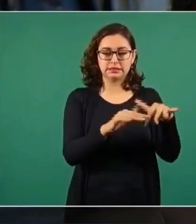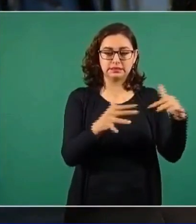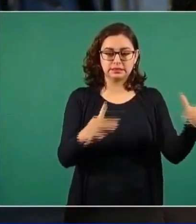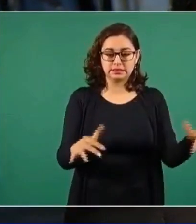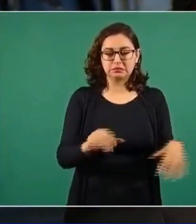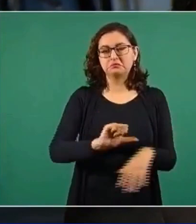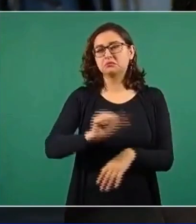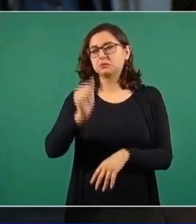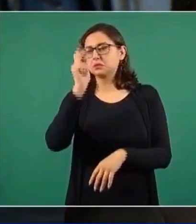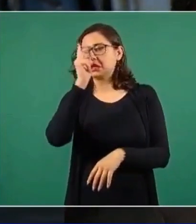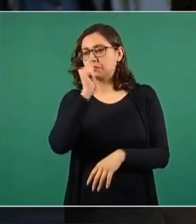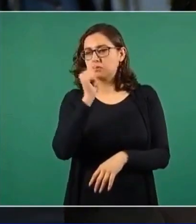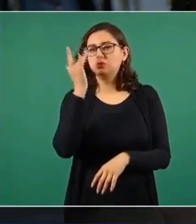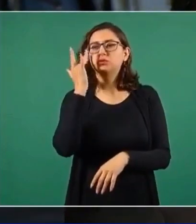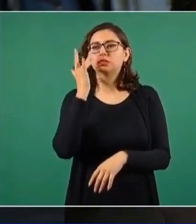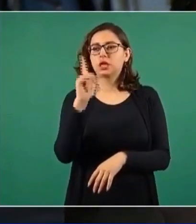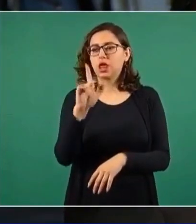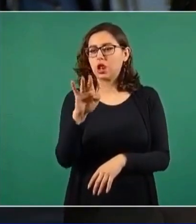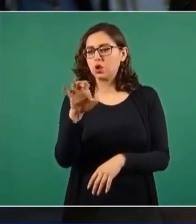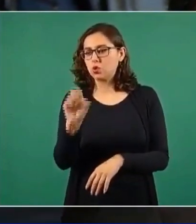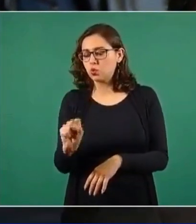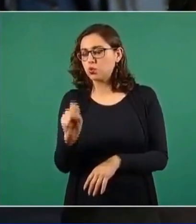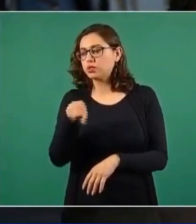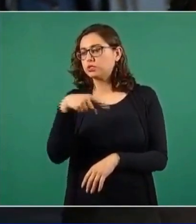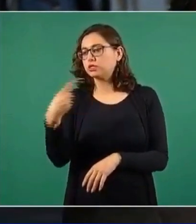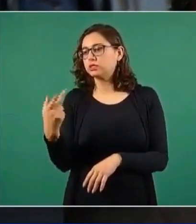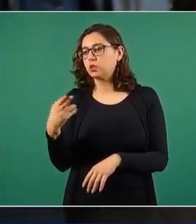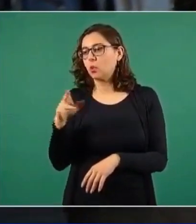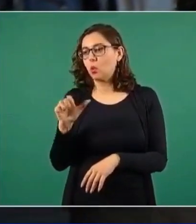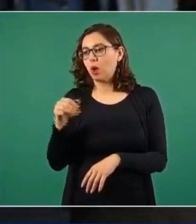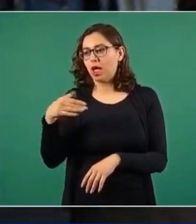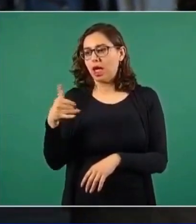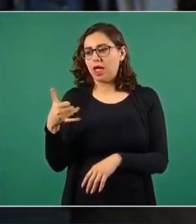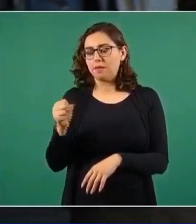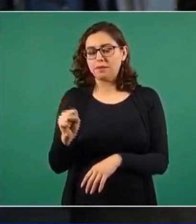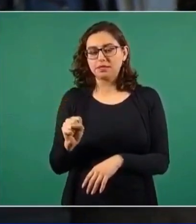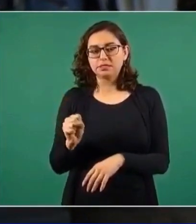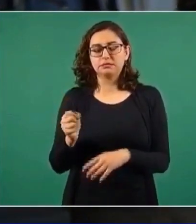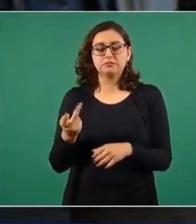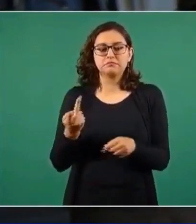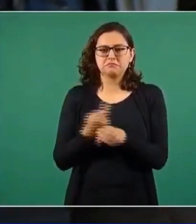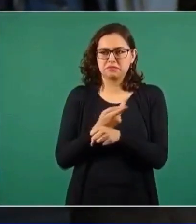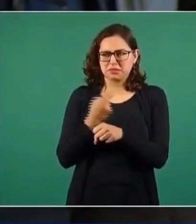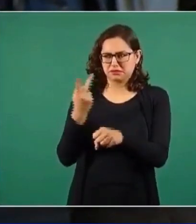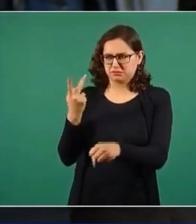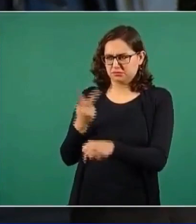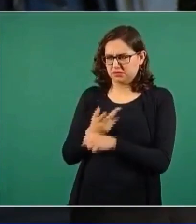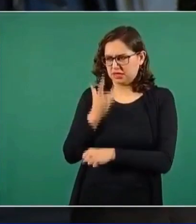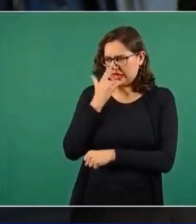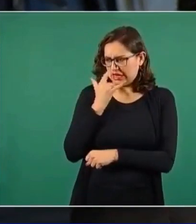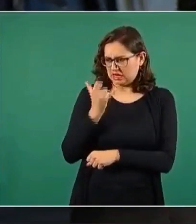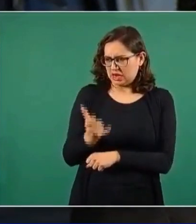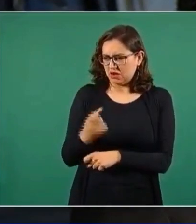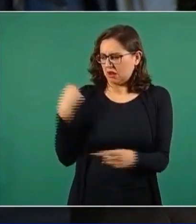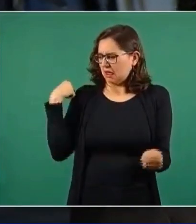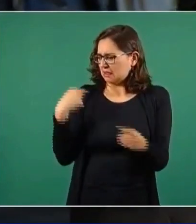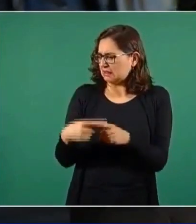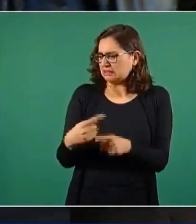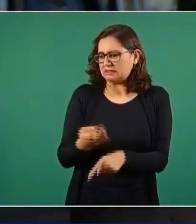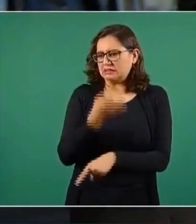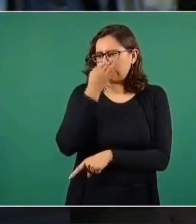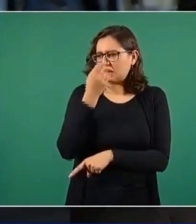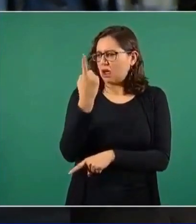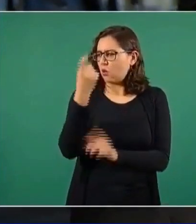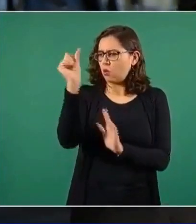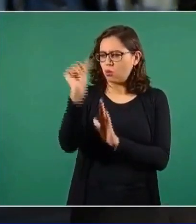Hermosillo, en San Luis, en Guaymas, pues eso está como raro que a mes y medio de salir,